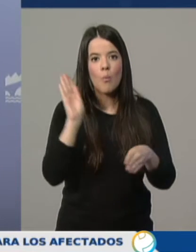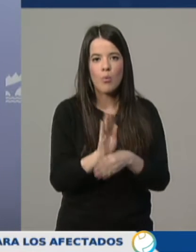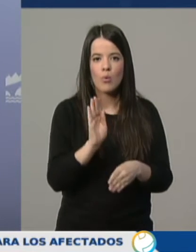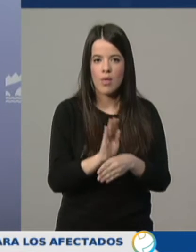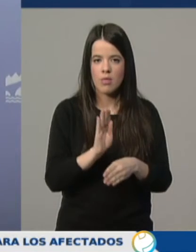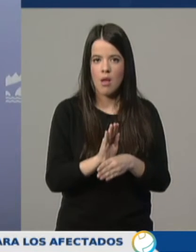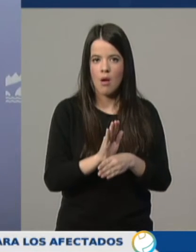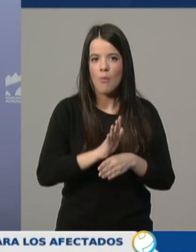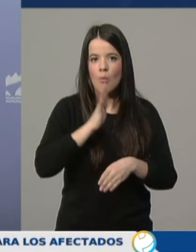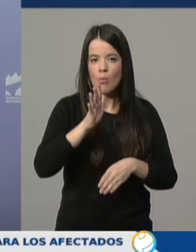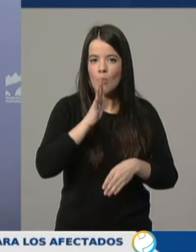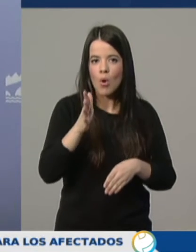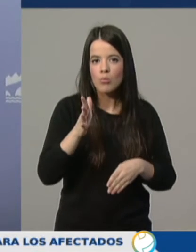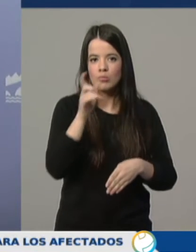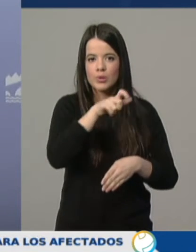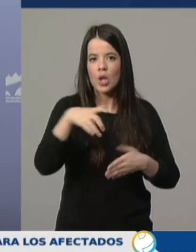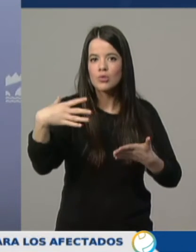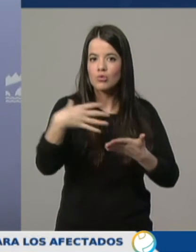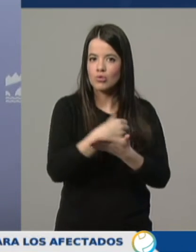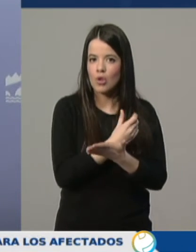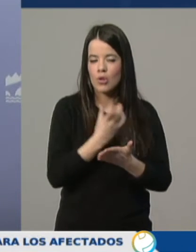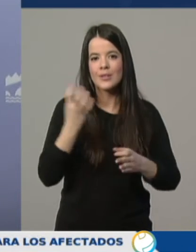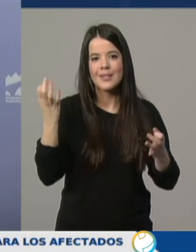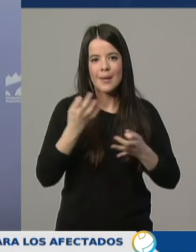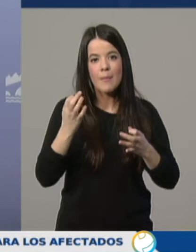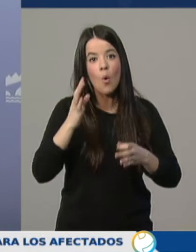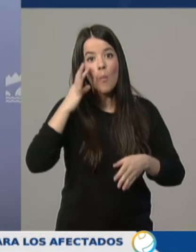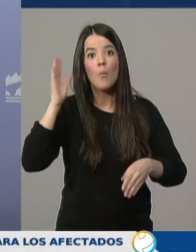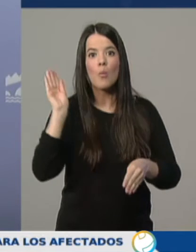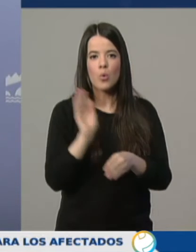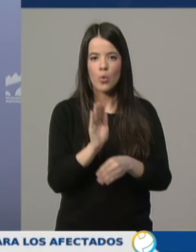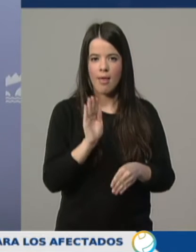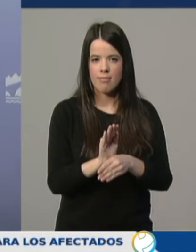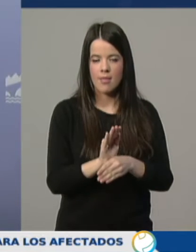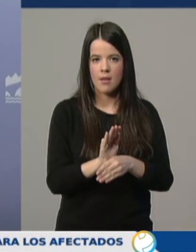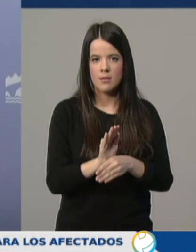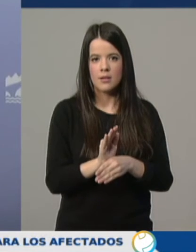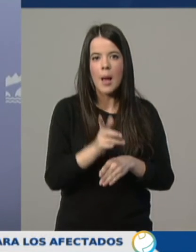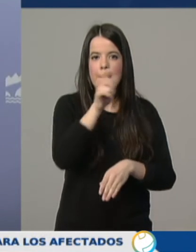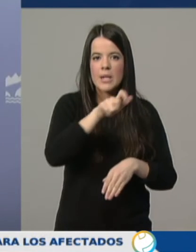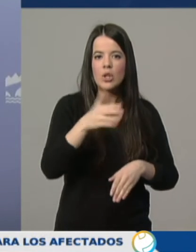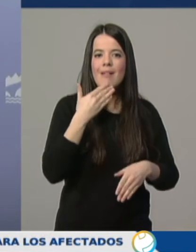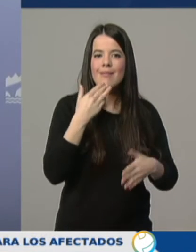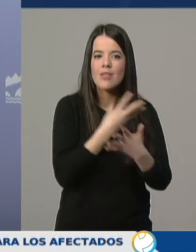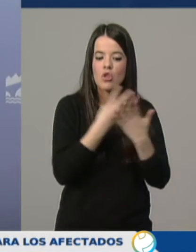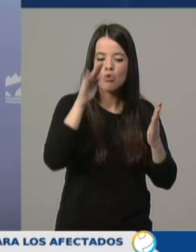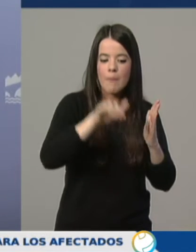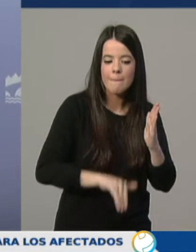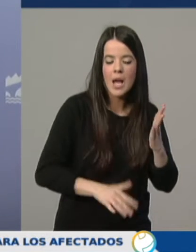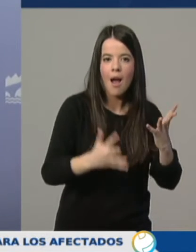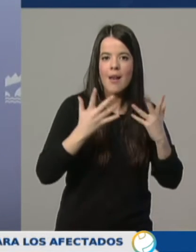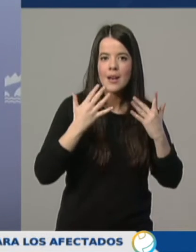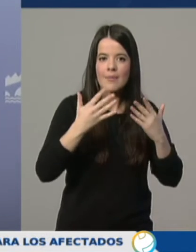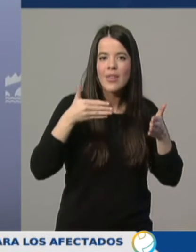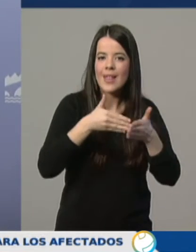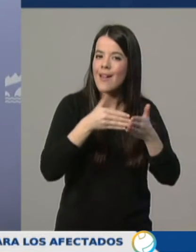todos hoy. Voy a recordarles, es el principio de prudencia. Tenemos que evitar llevar a los menores a lugares, al aire libre o